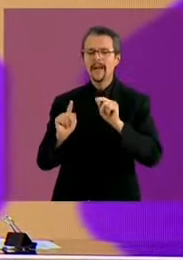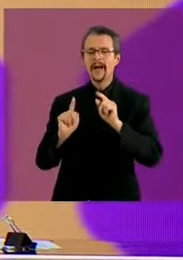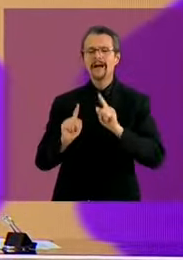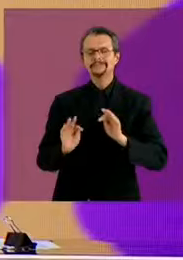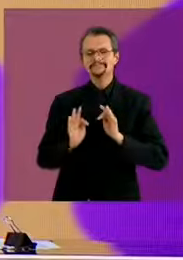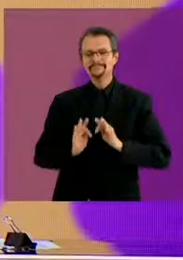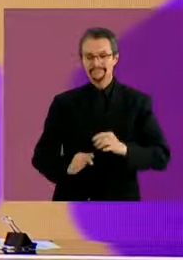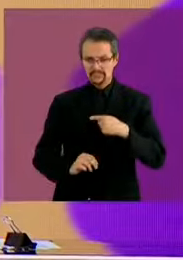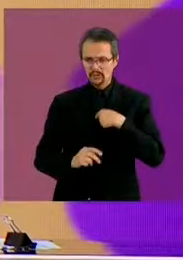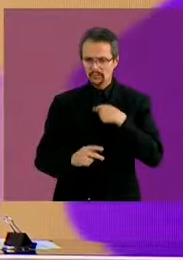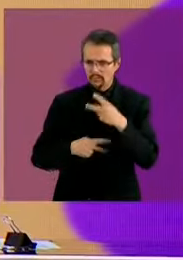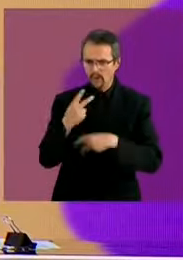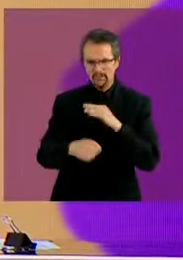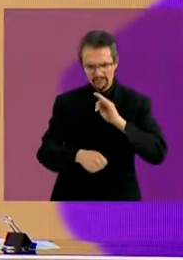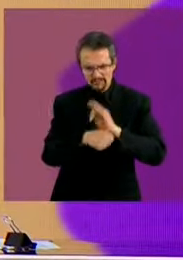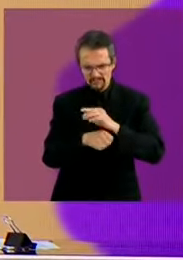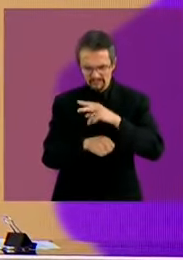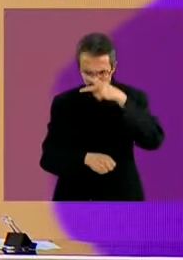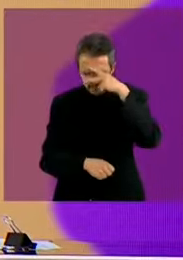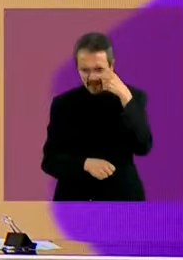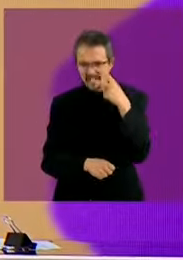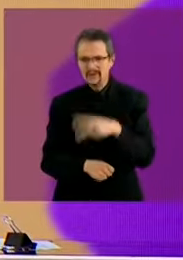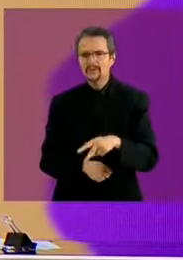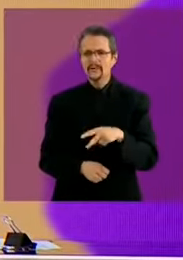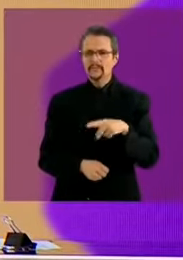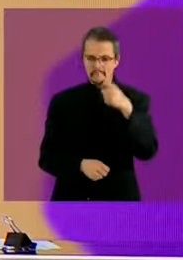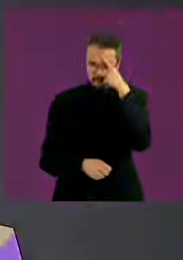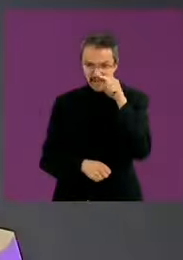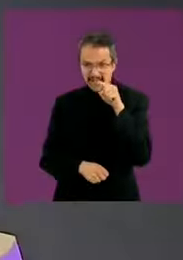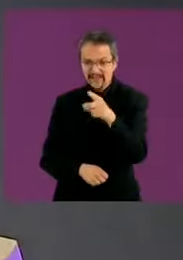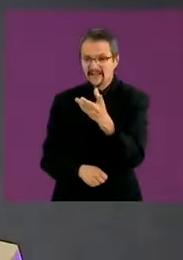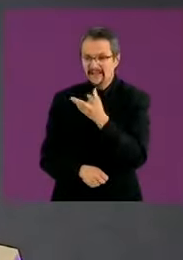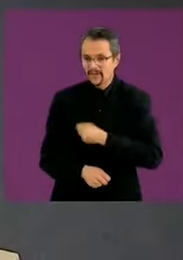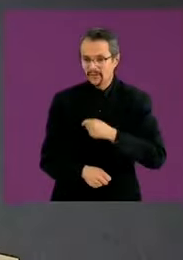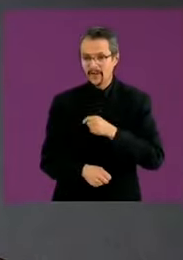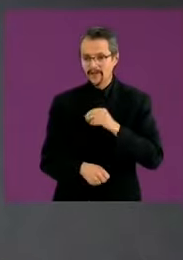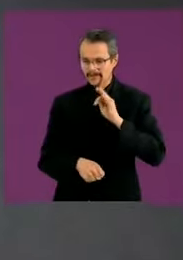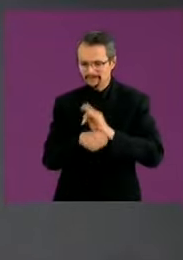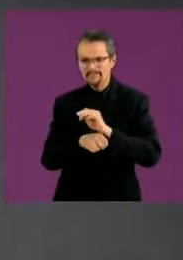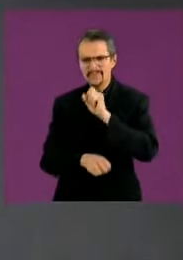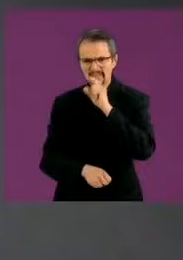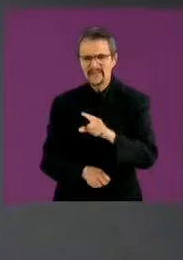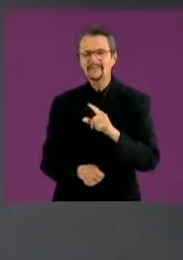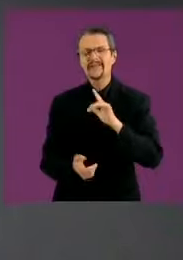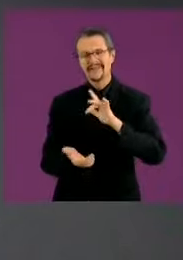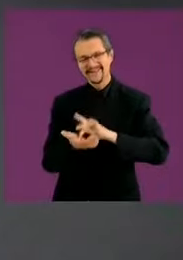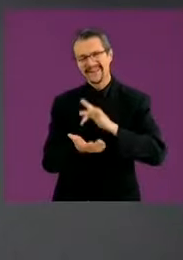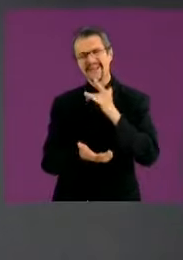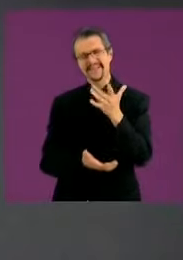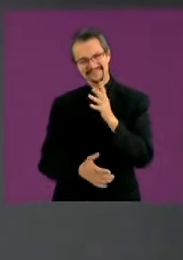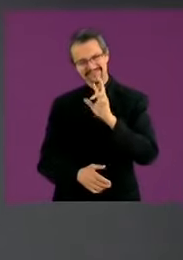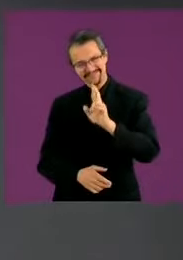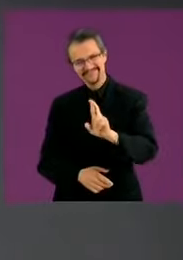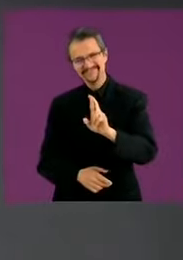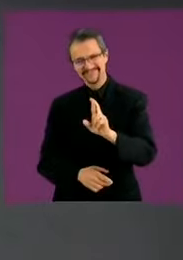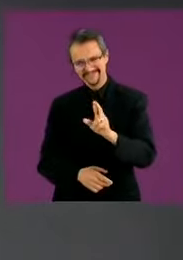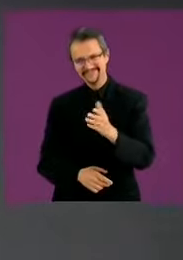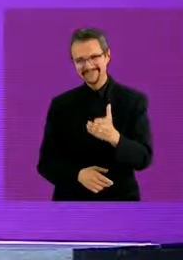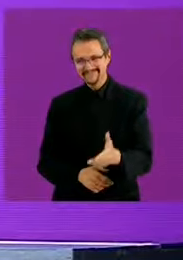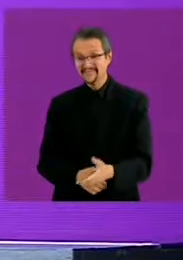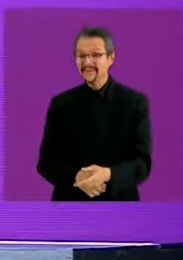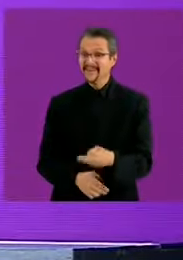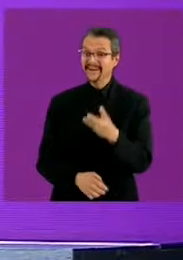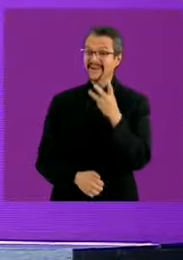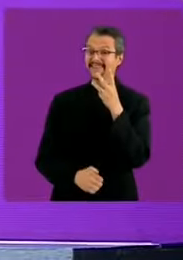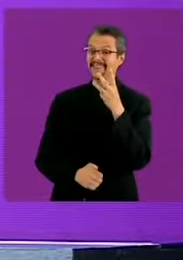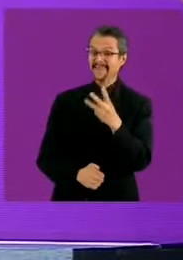defender a México por ti y por tus hijos gracias candidata con esto terminan los tres minutos finales de